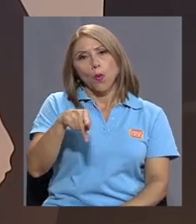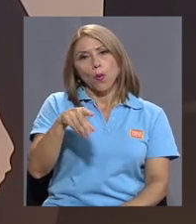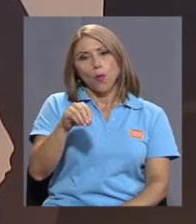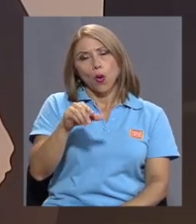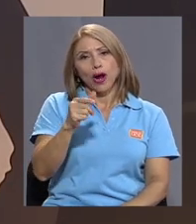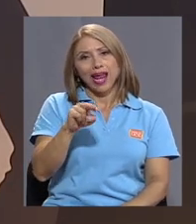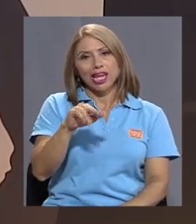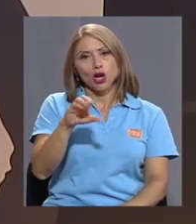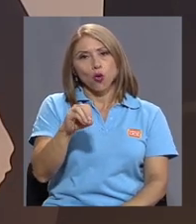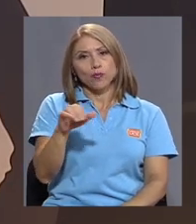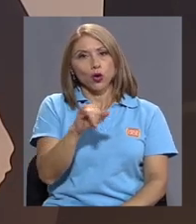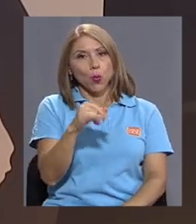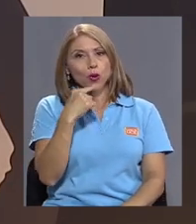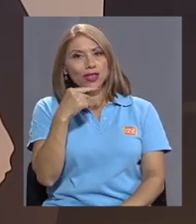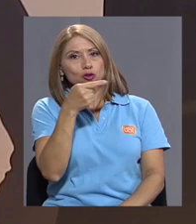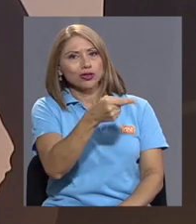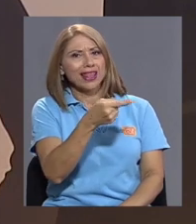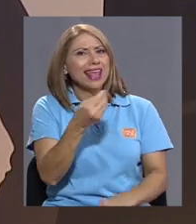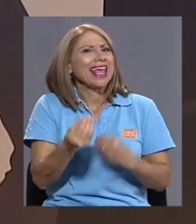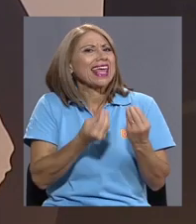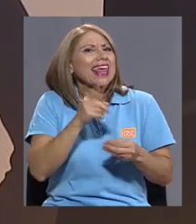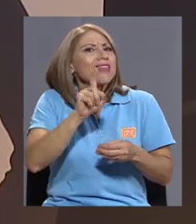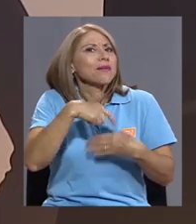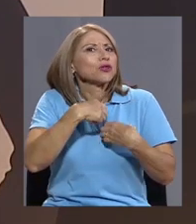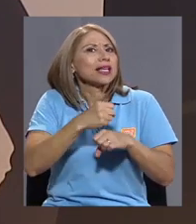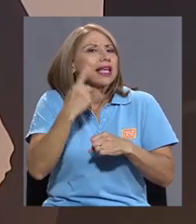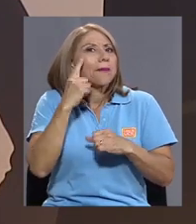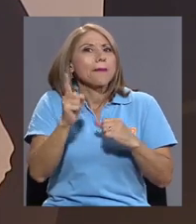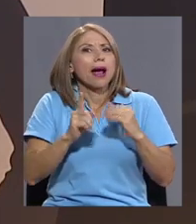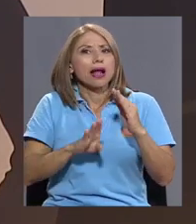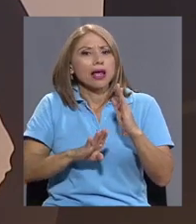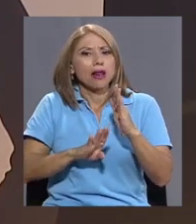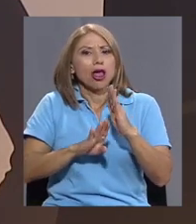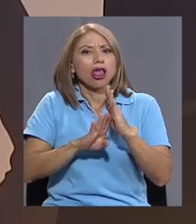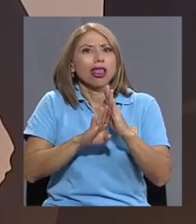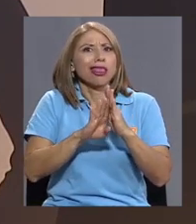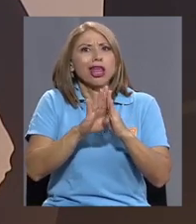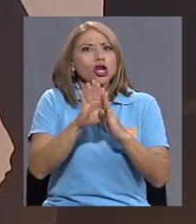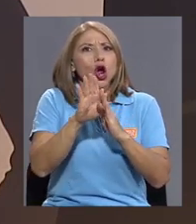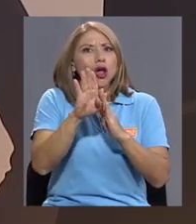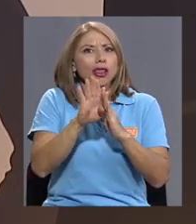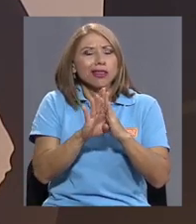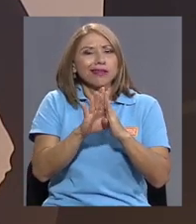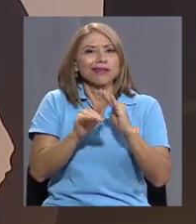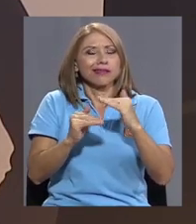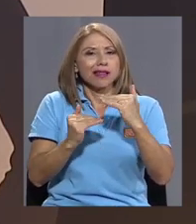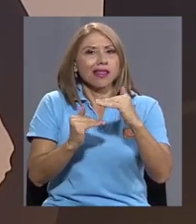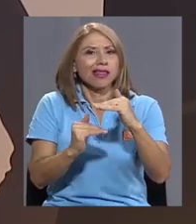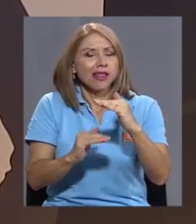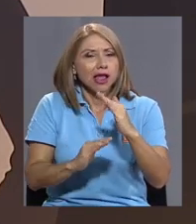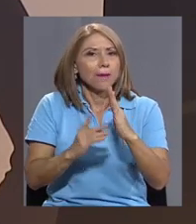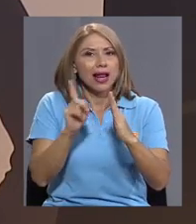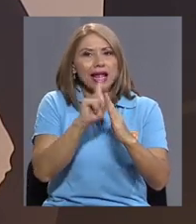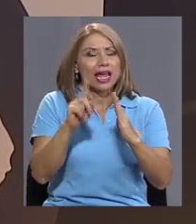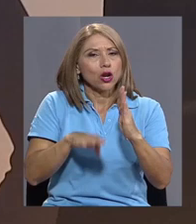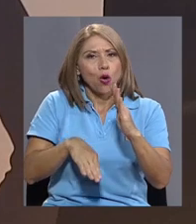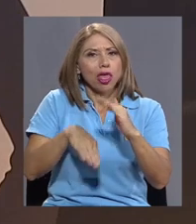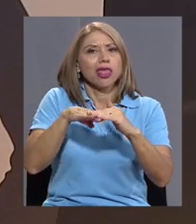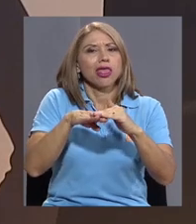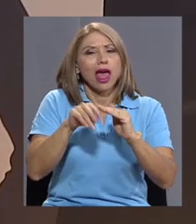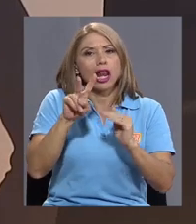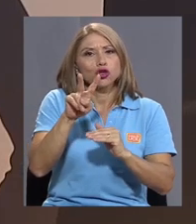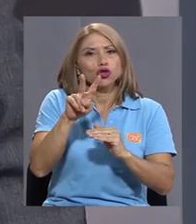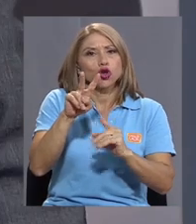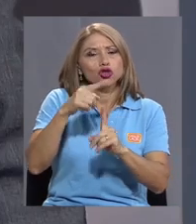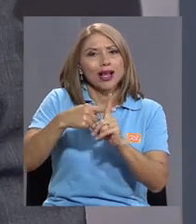debemos hacer para que no se llegue a los dos grados Celsius? Que es un objetivo que posiblemente no